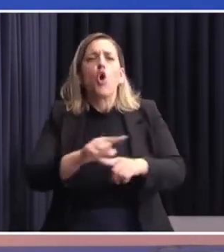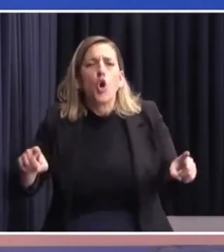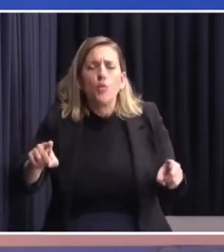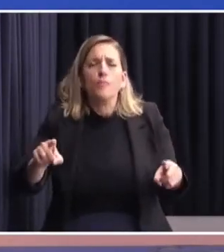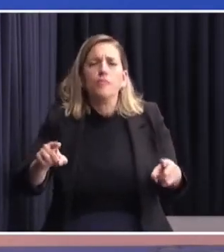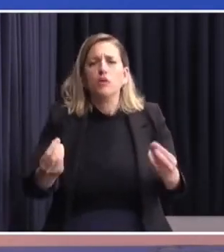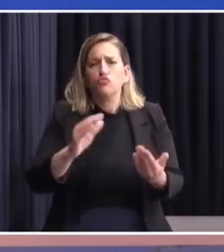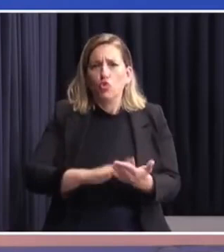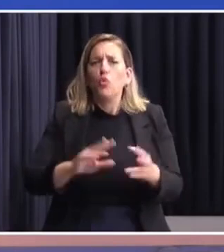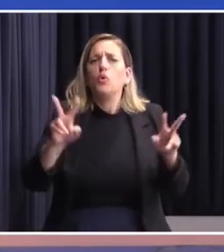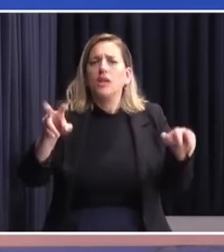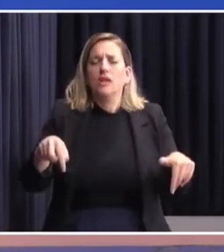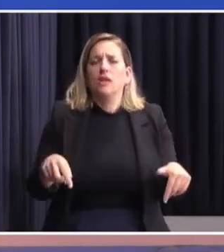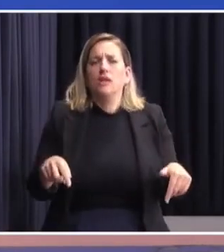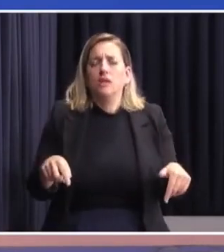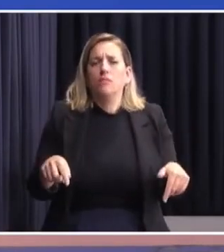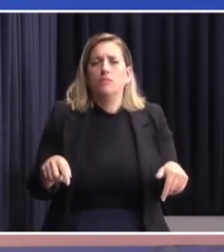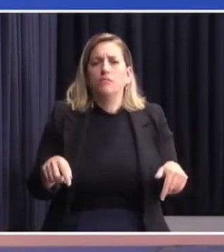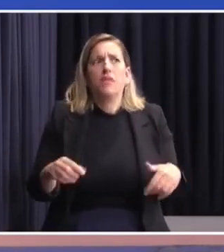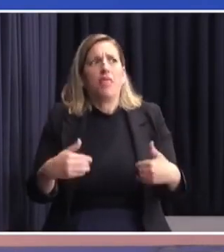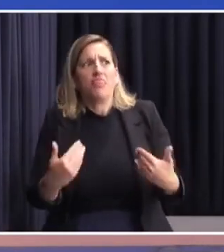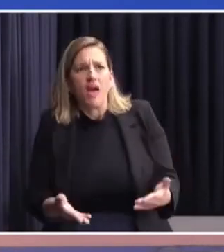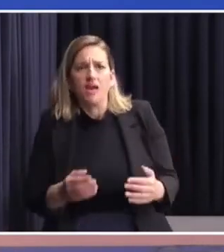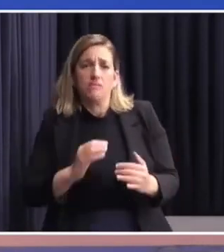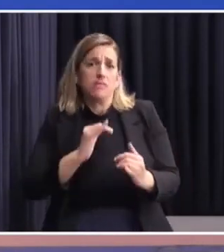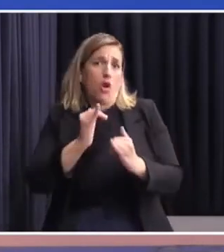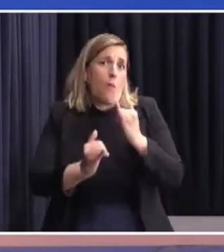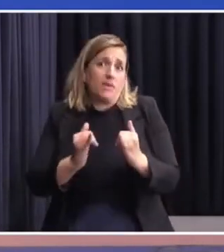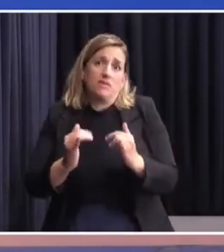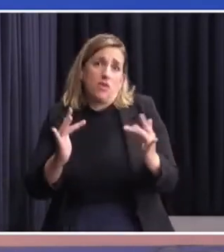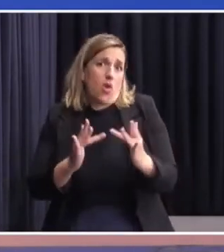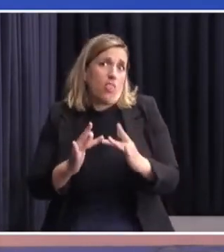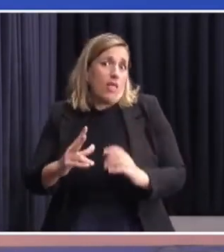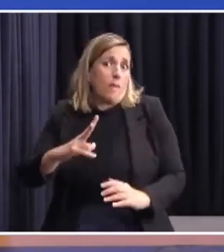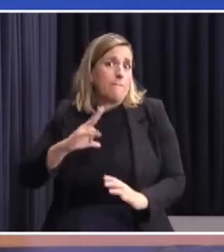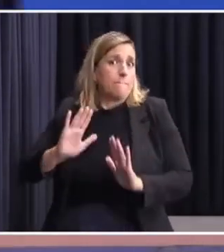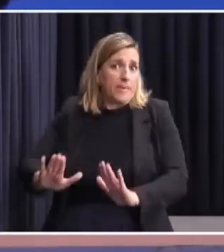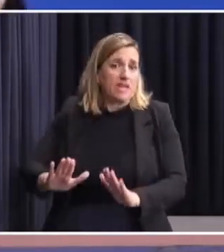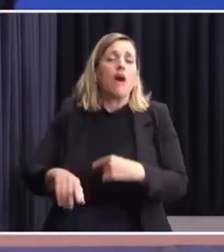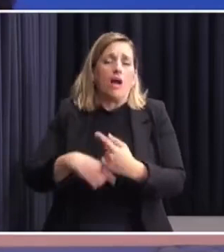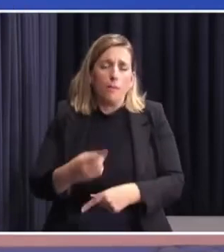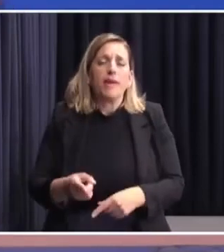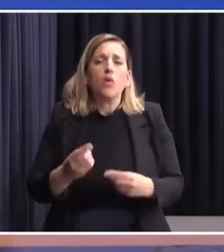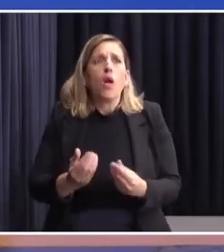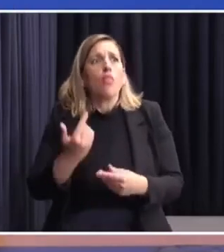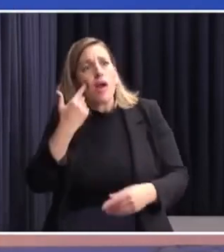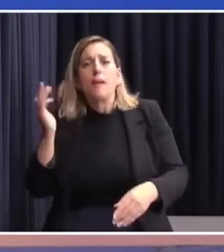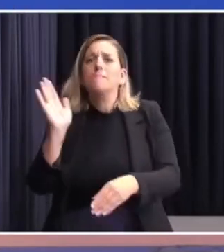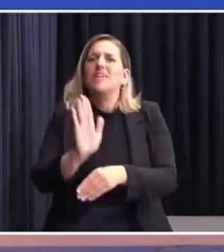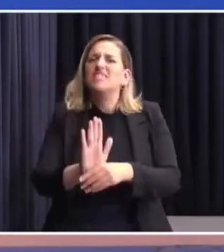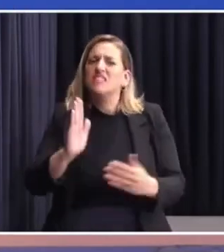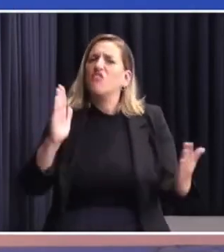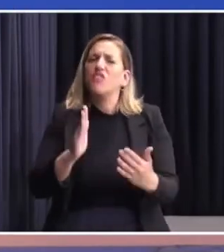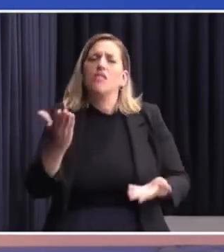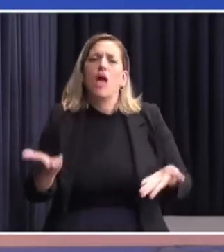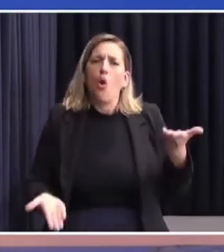de dar esas conversaciones privadas y ante la inminencia de presentar ante la